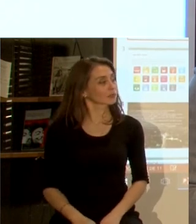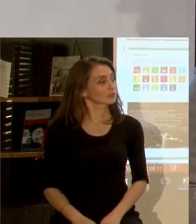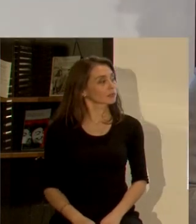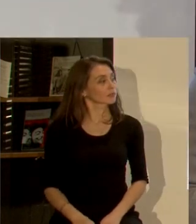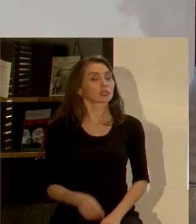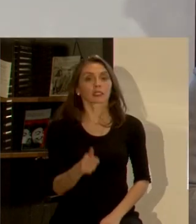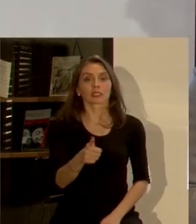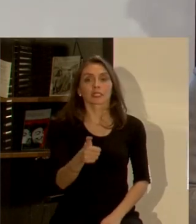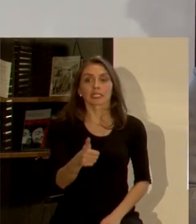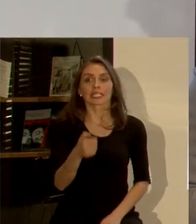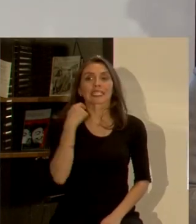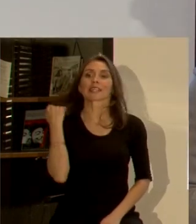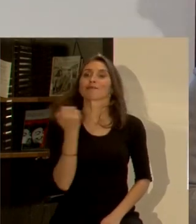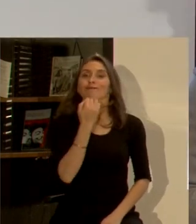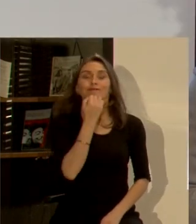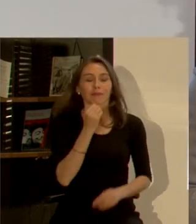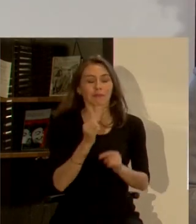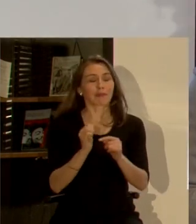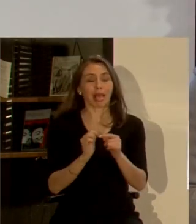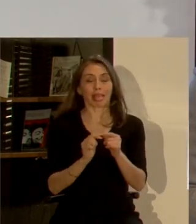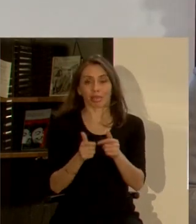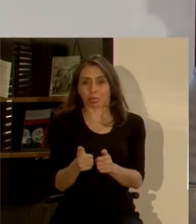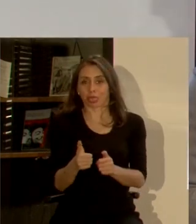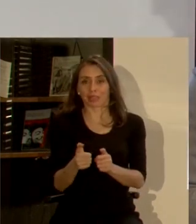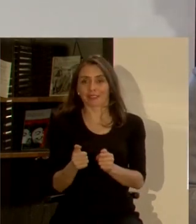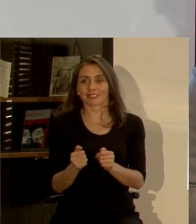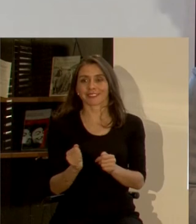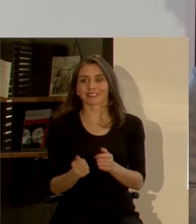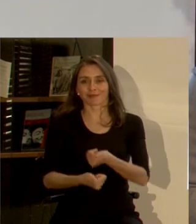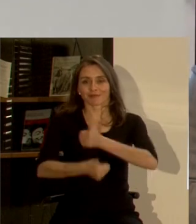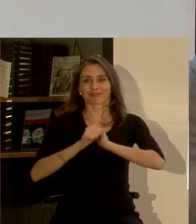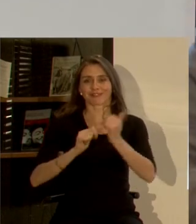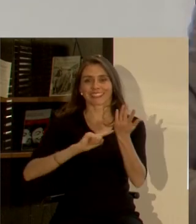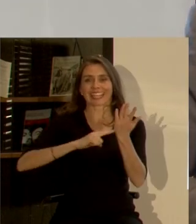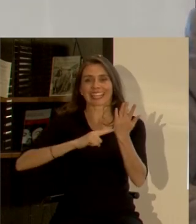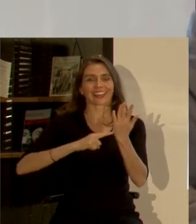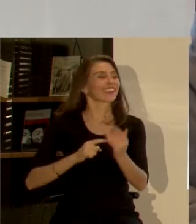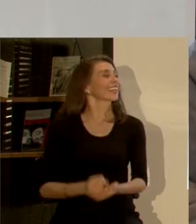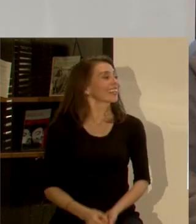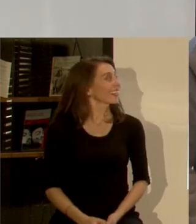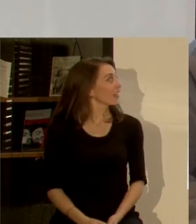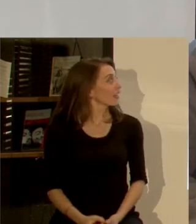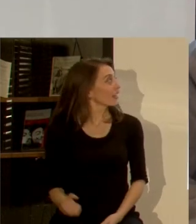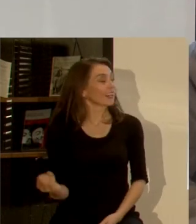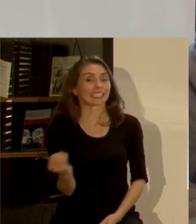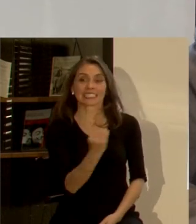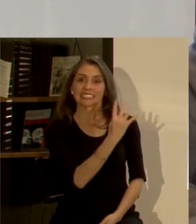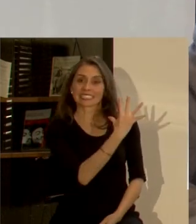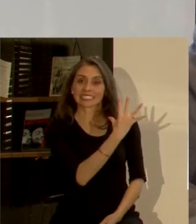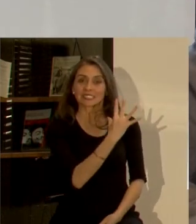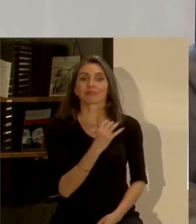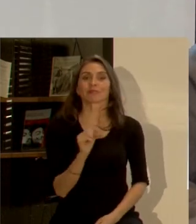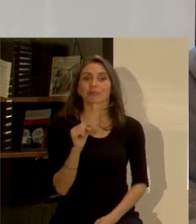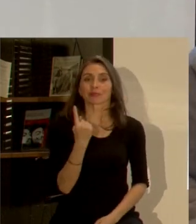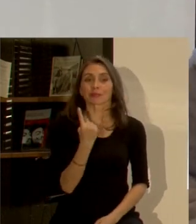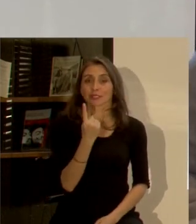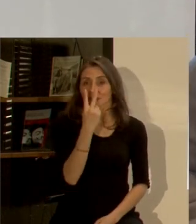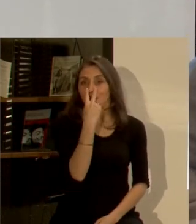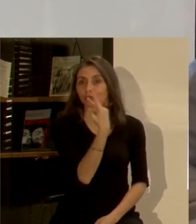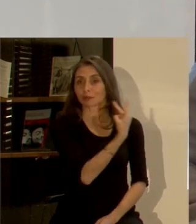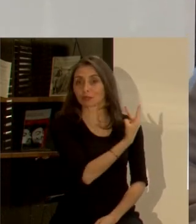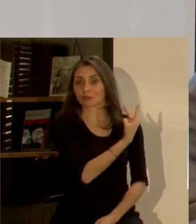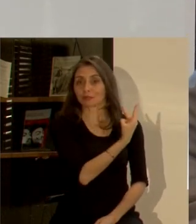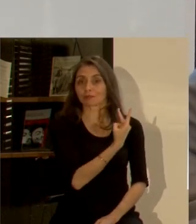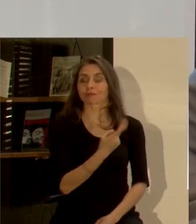parece que me pilló la tecnología ahí está bueno lo primero que tenemos que ver es